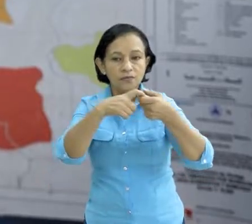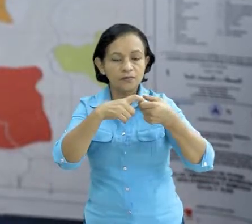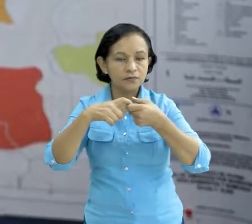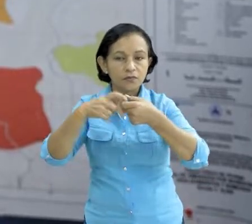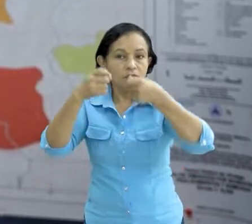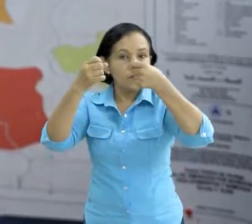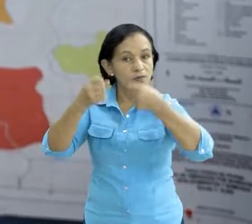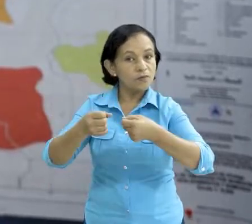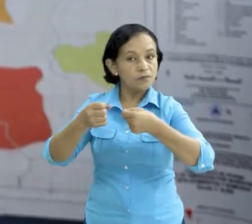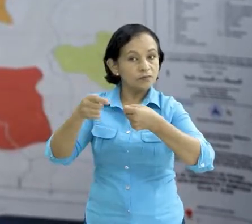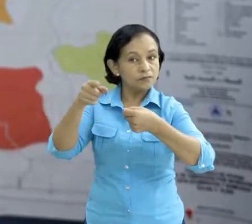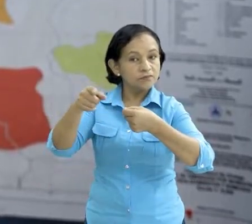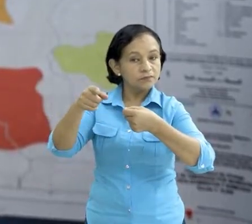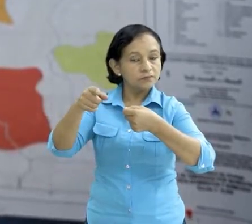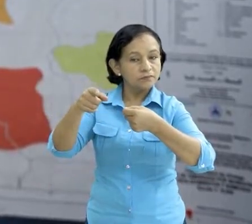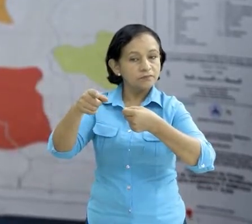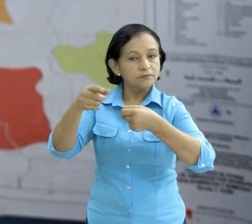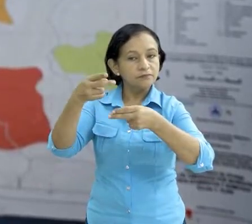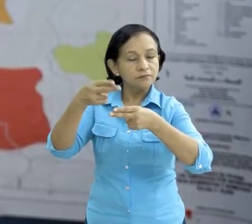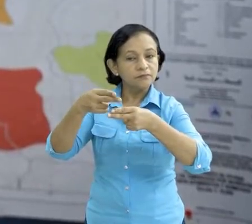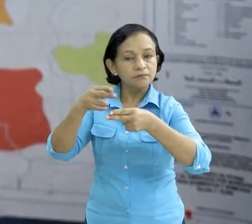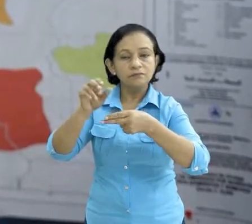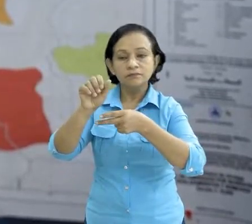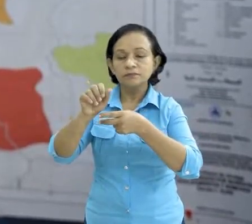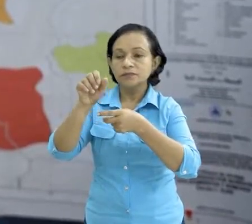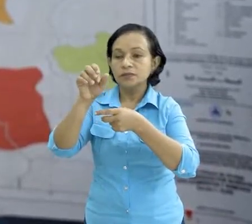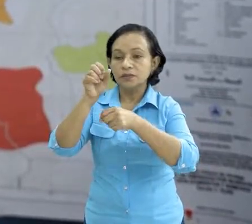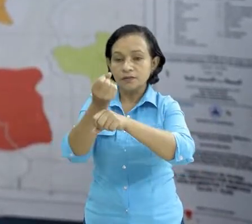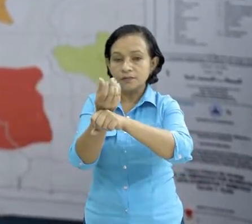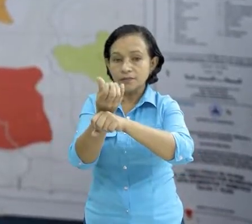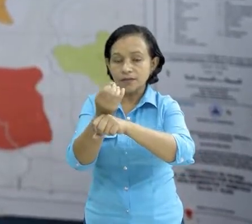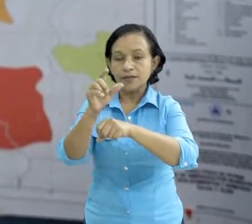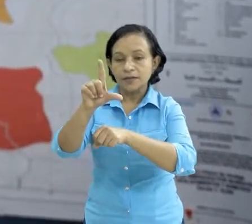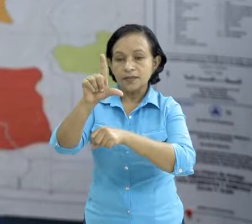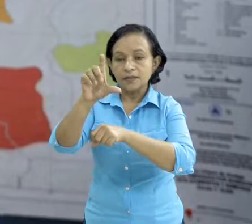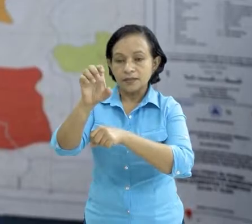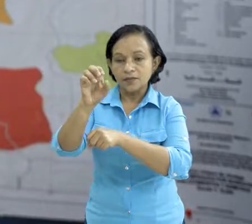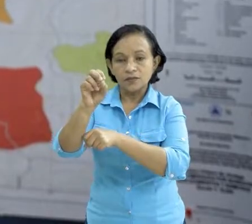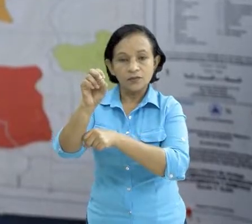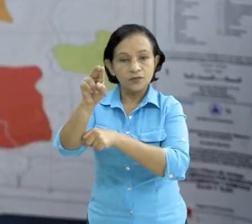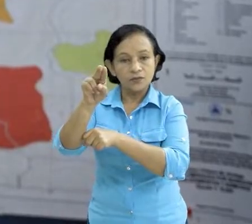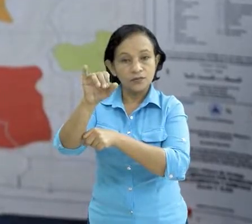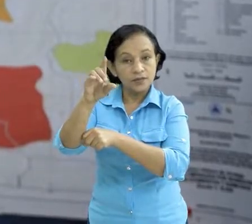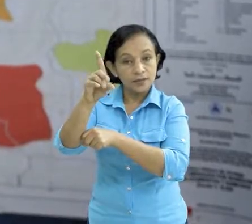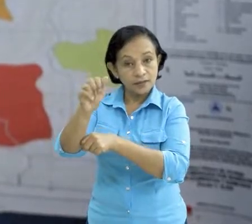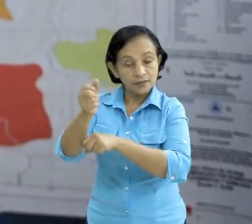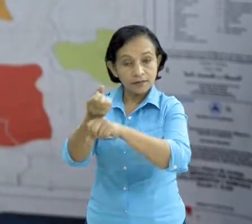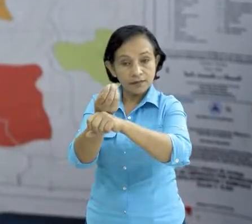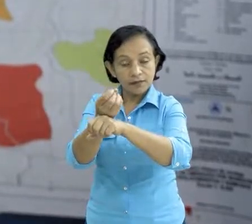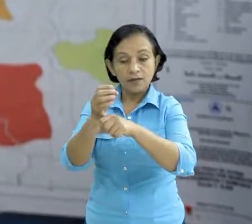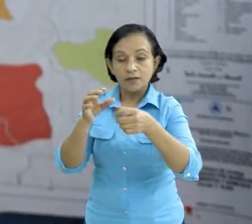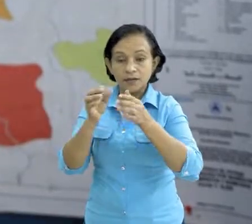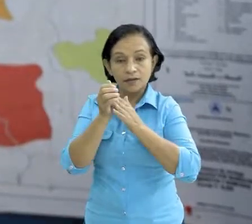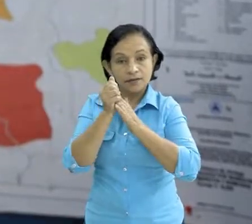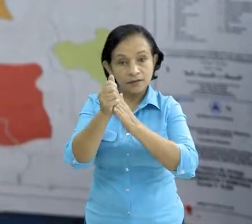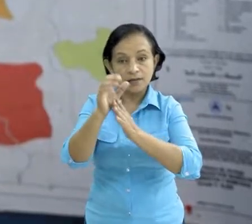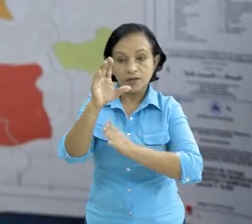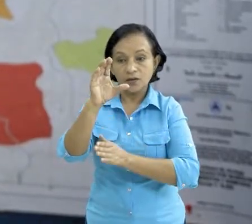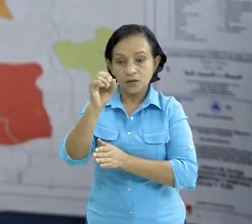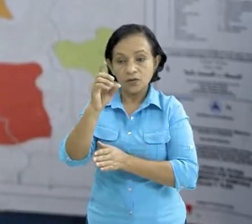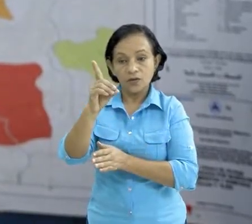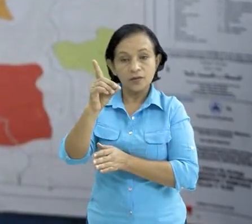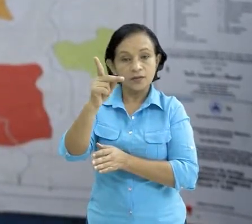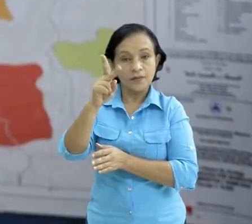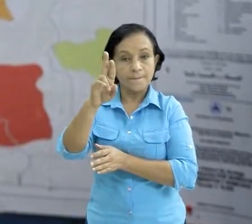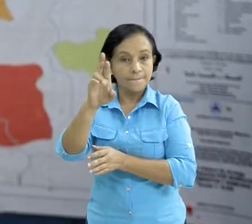digamos ya del compañero alcalde Leonidas Centeno que es el que preside digamos el CODEPREP y este